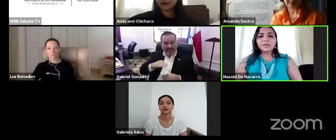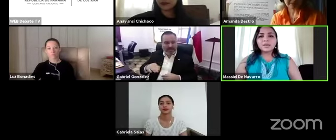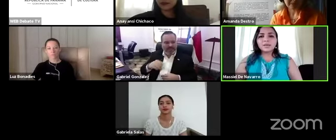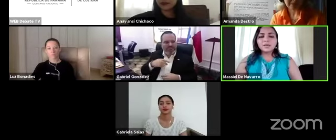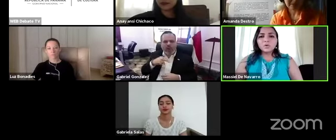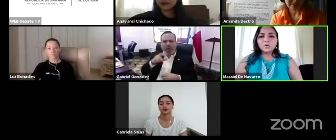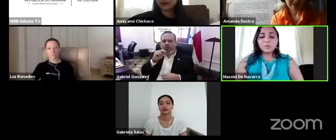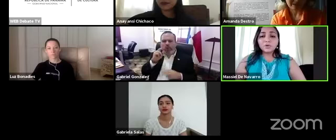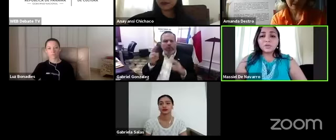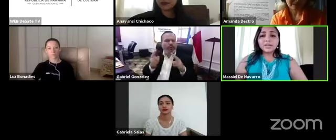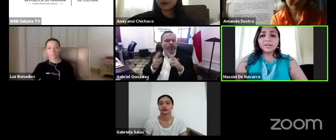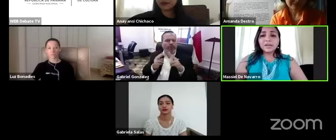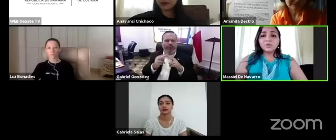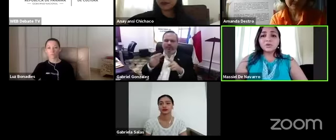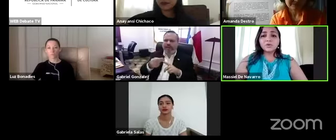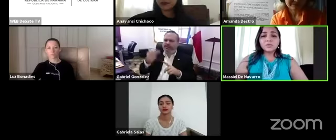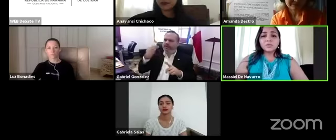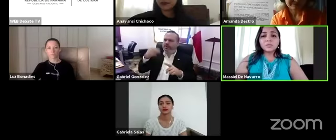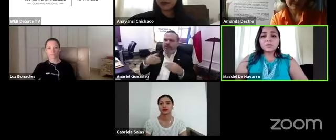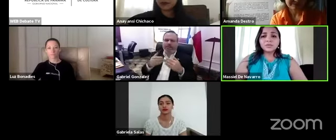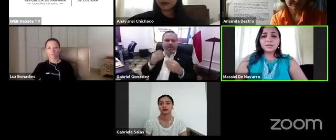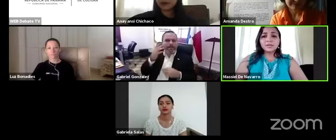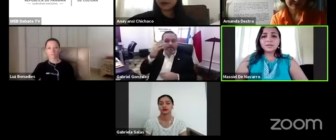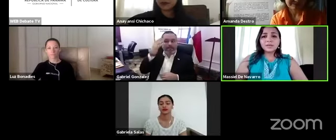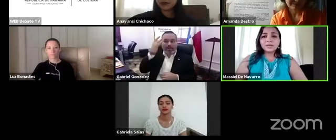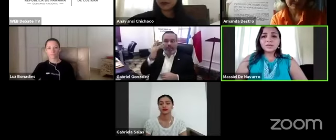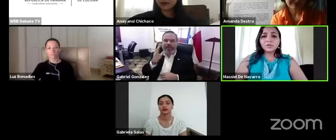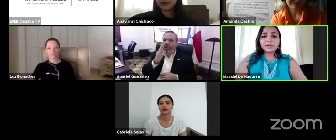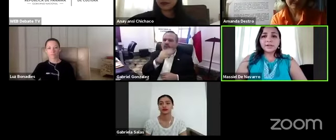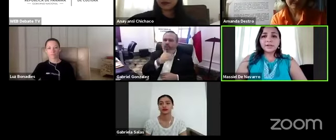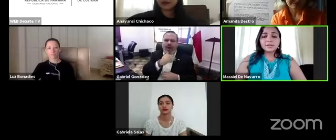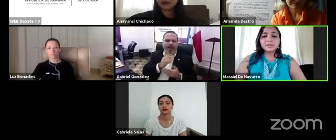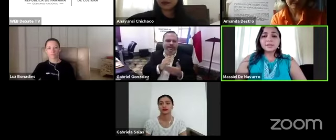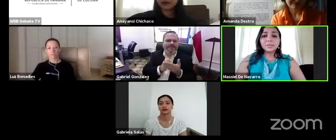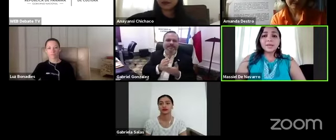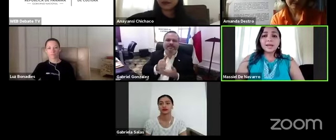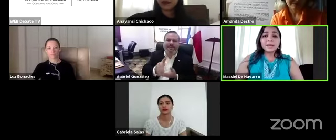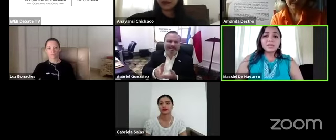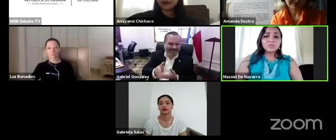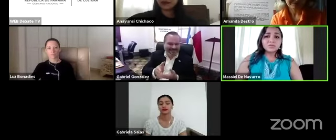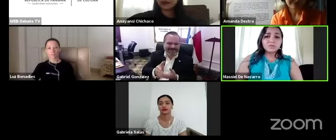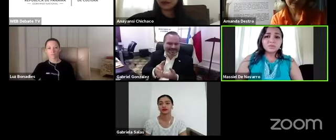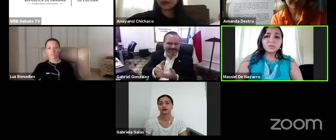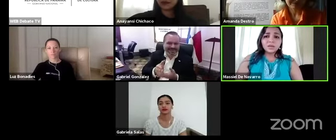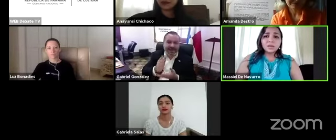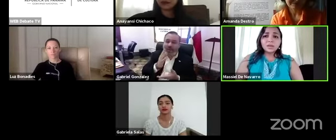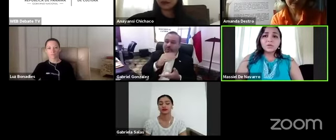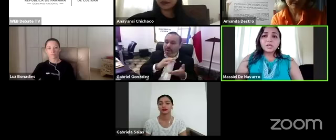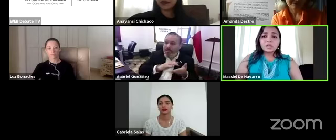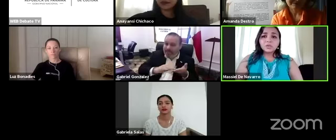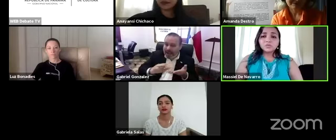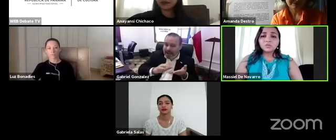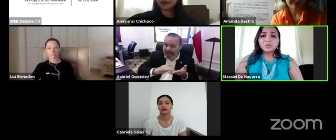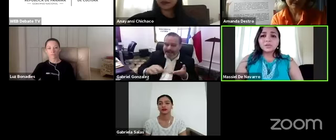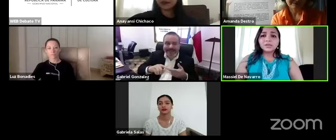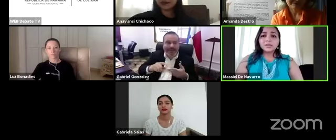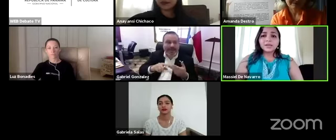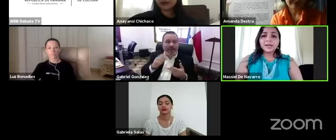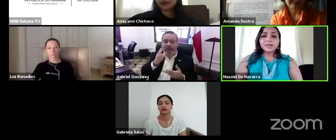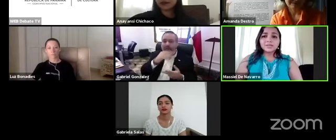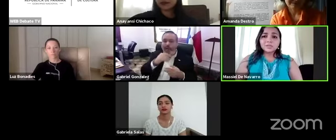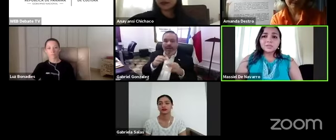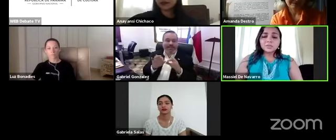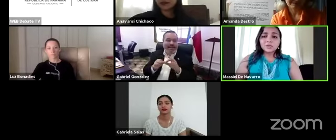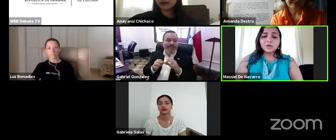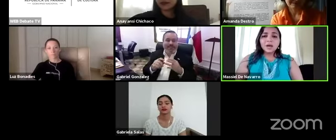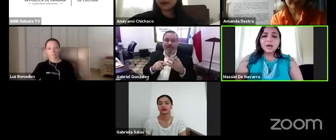o pueble originarios o personas de otras razas también a niños que los niños puedan tener